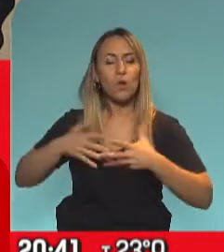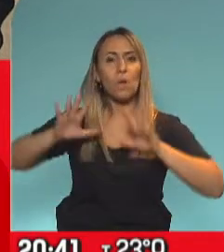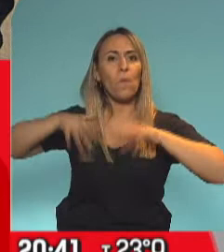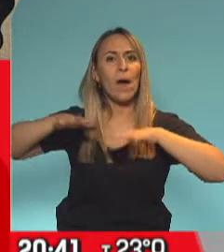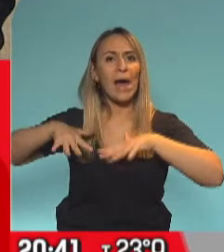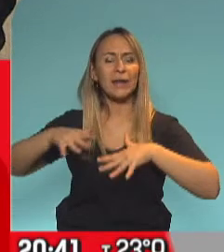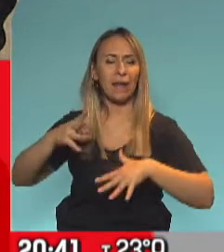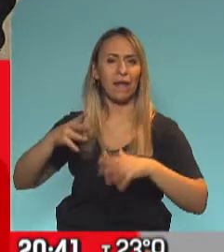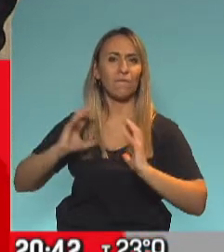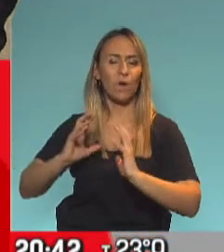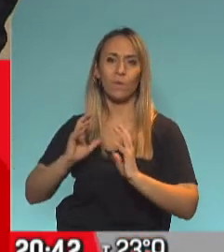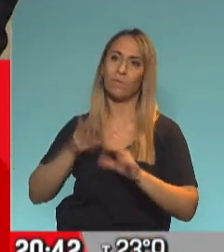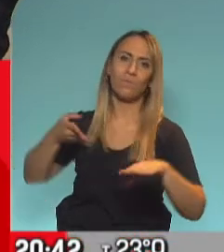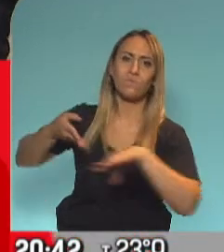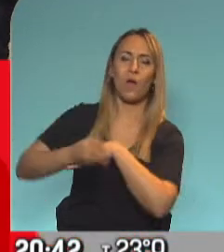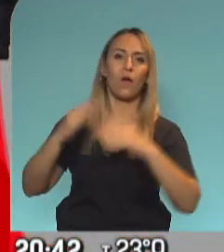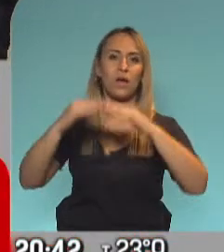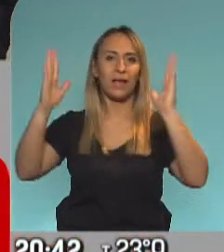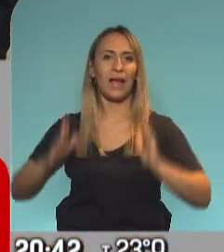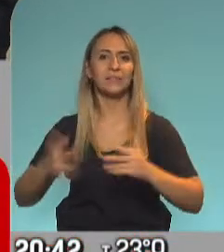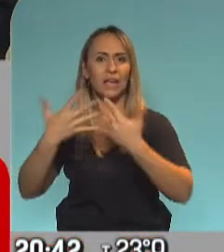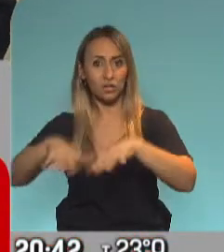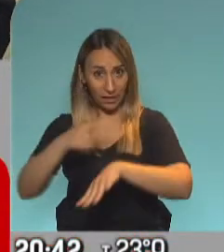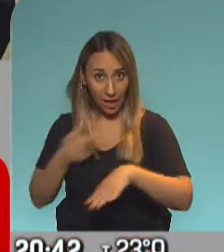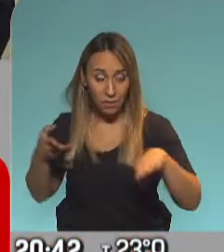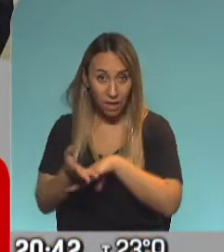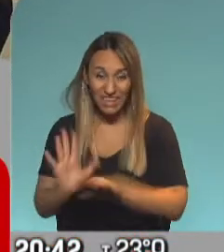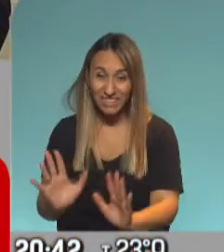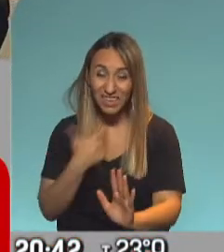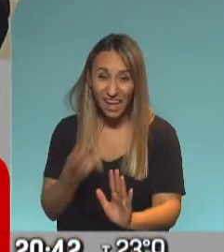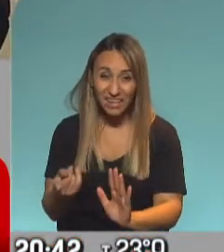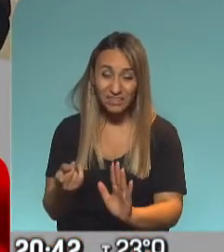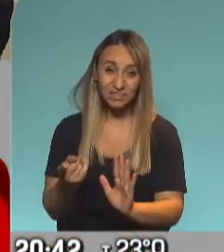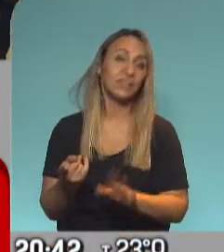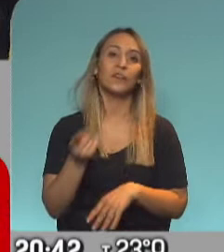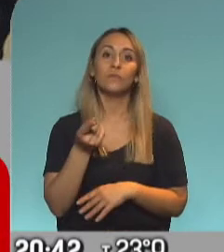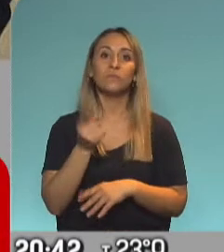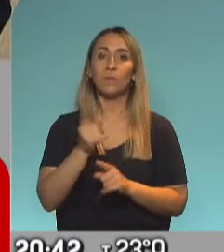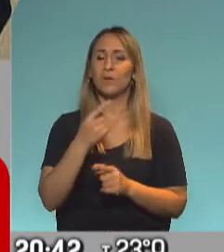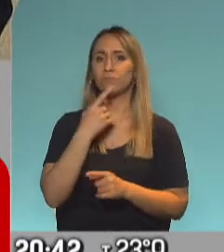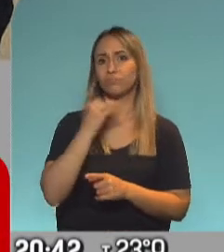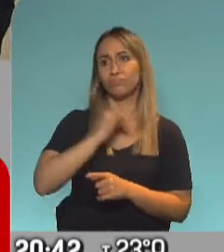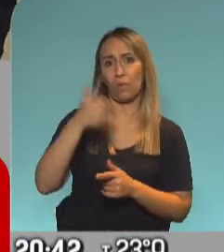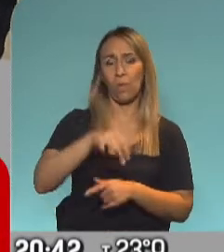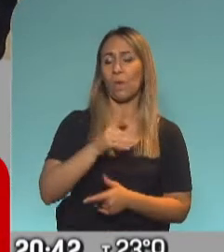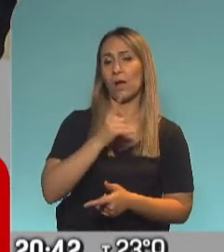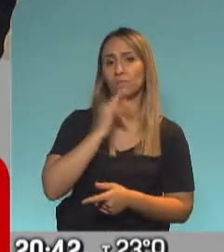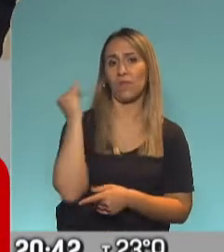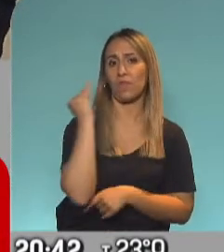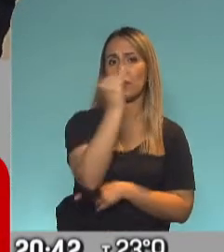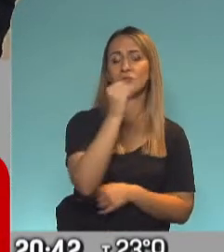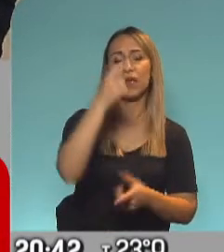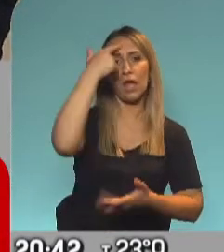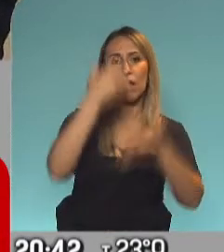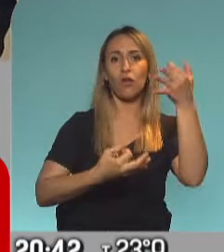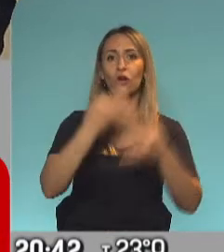ingresaron a la Casa Rosada? Eso fue lo que manifestó el jefe de gobierno porteño. También dijo que iba a presentar una demanda ante la Suprema Corte de Justicia.